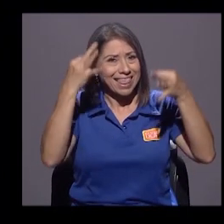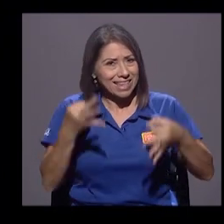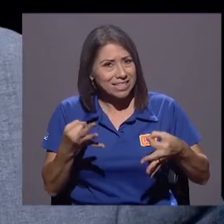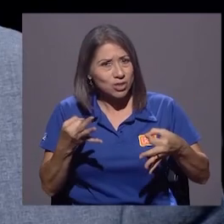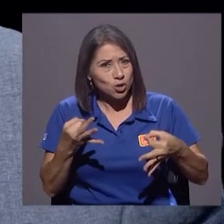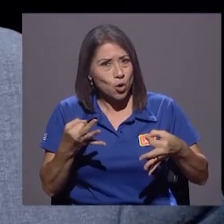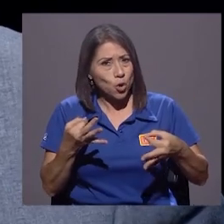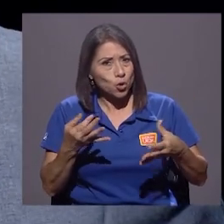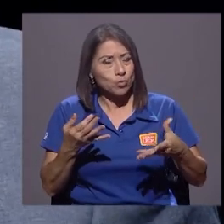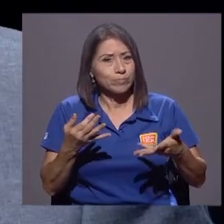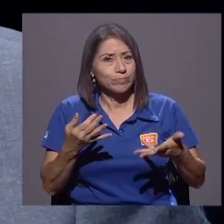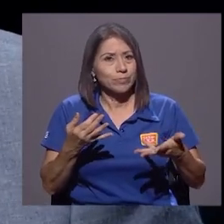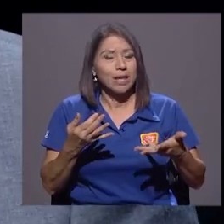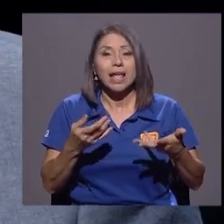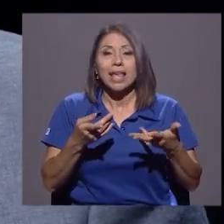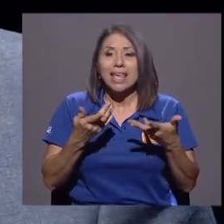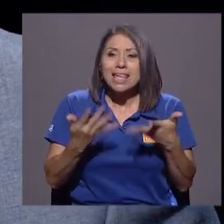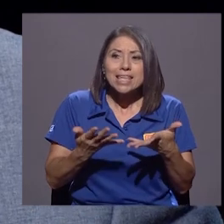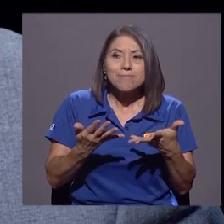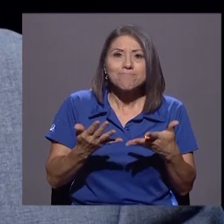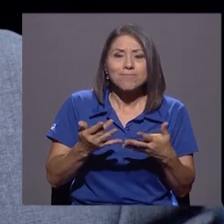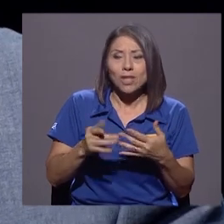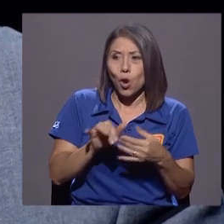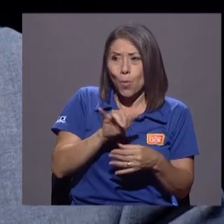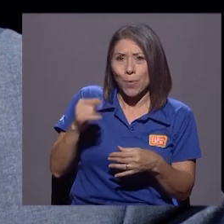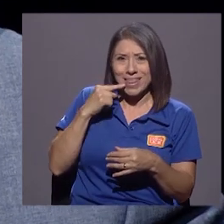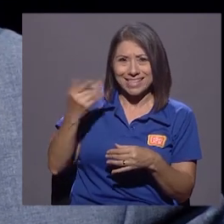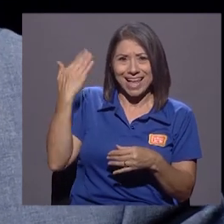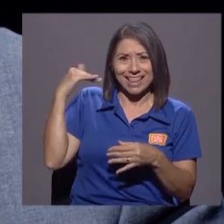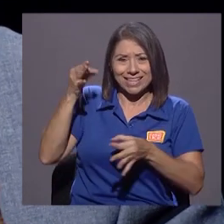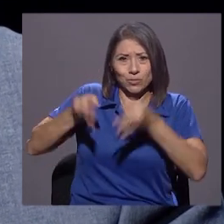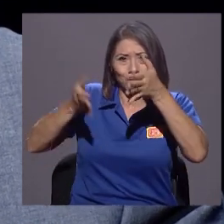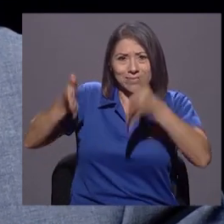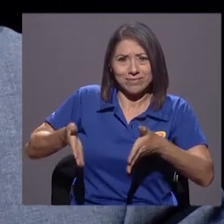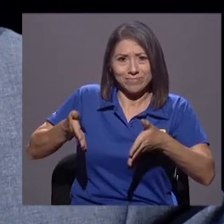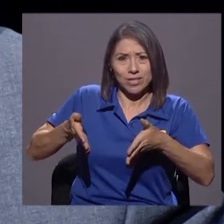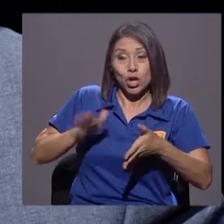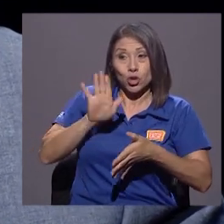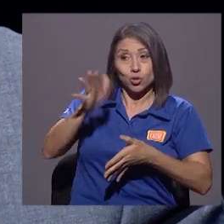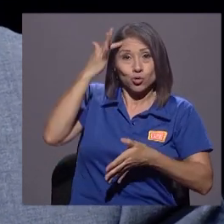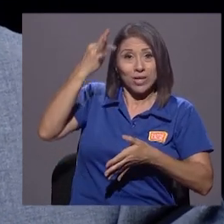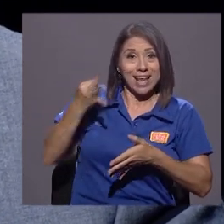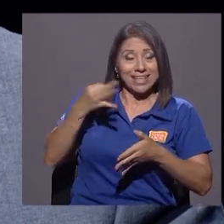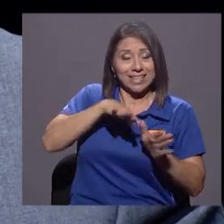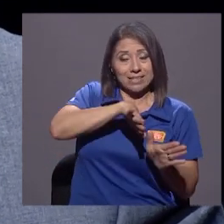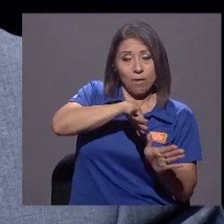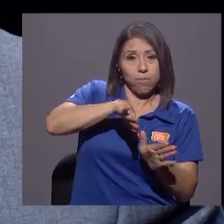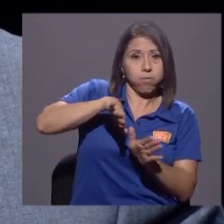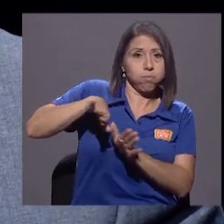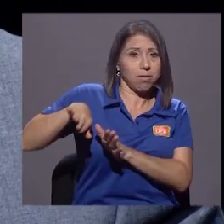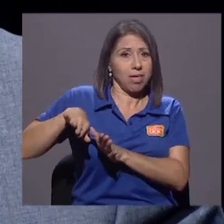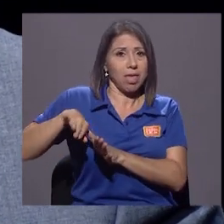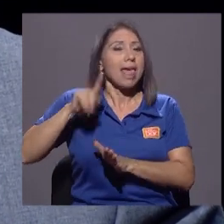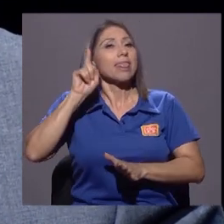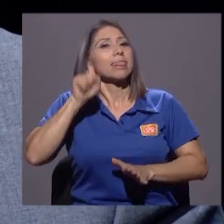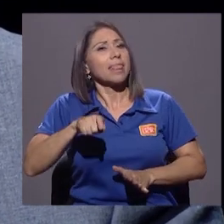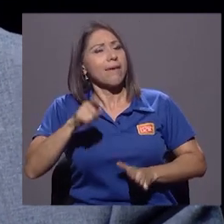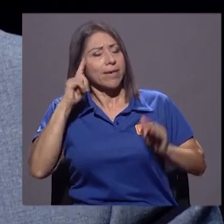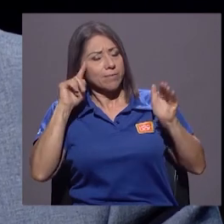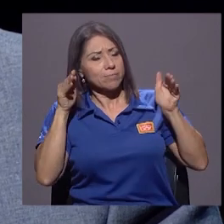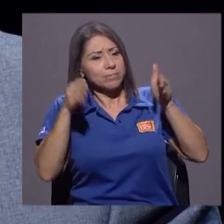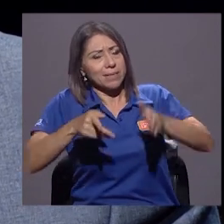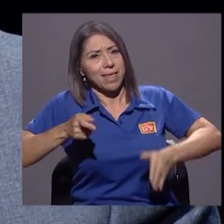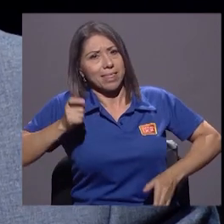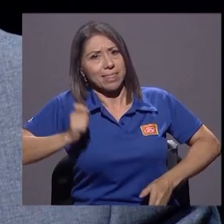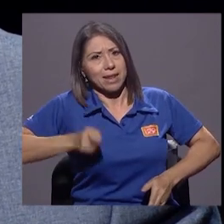hace algún tiempo, sus creencias a un lado y tomar una decisión desde la objetividad del derecho, en algunos casos se ha convertido en